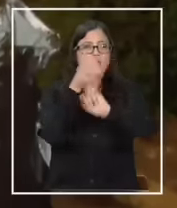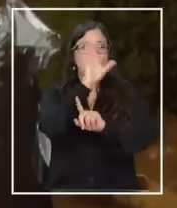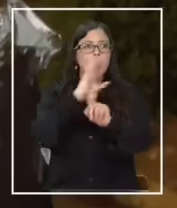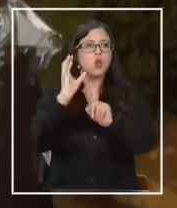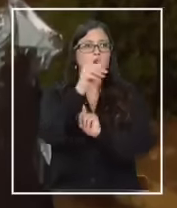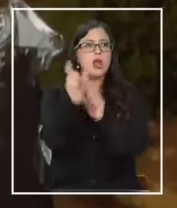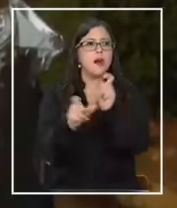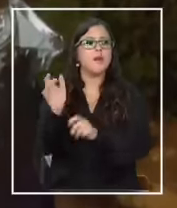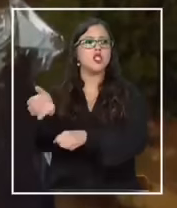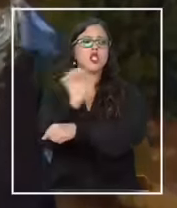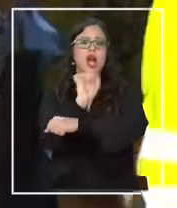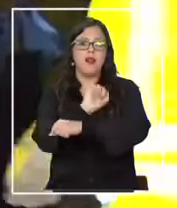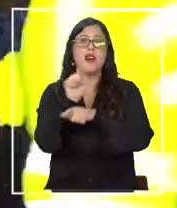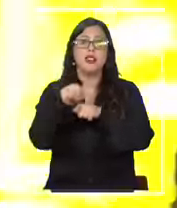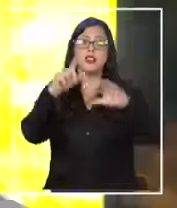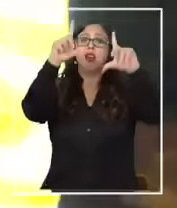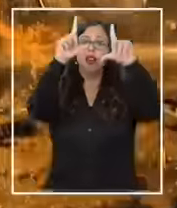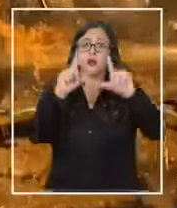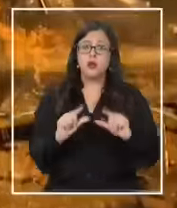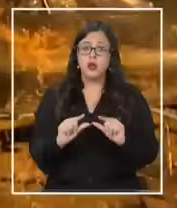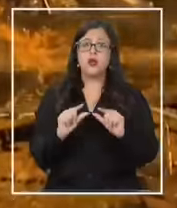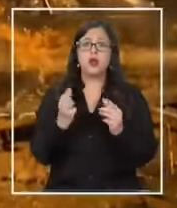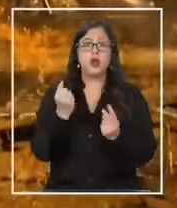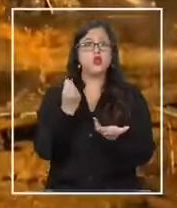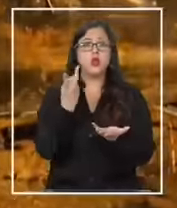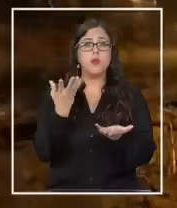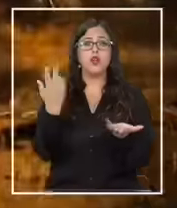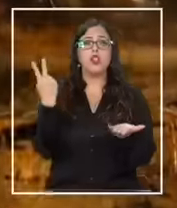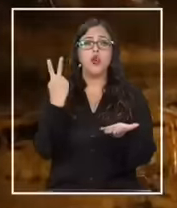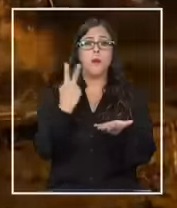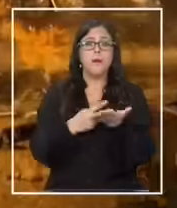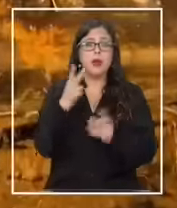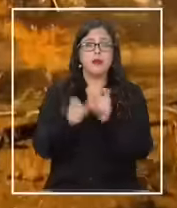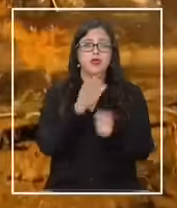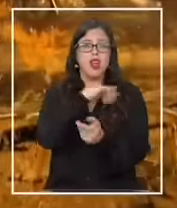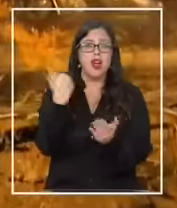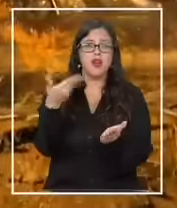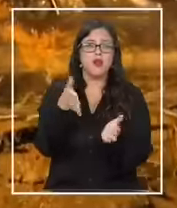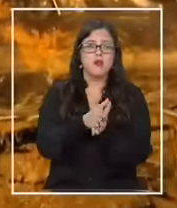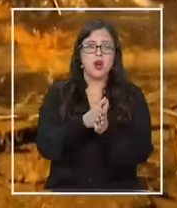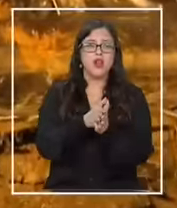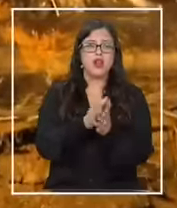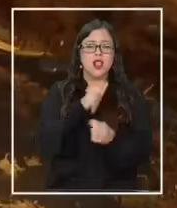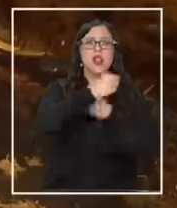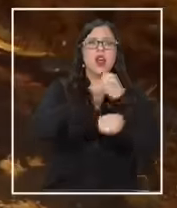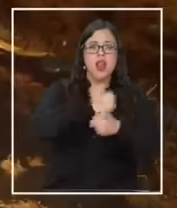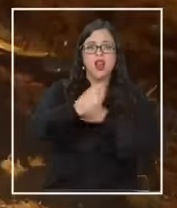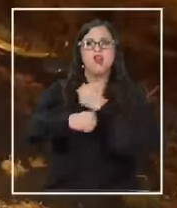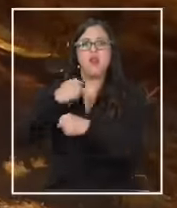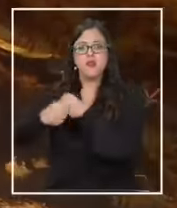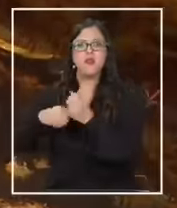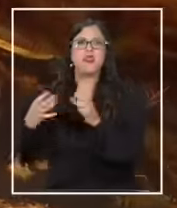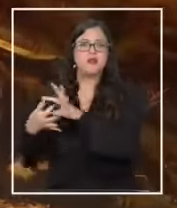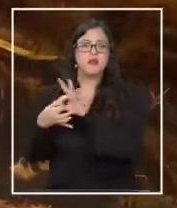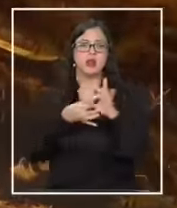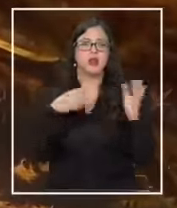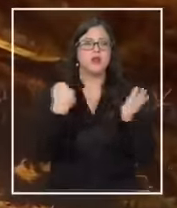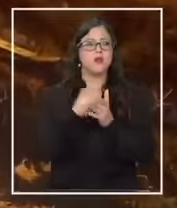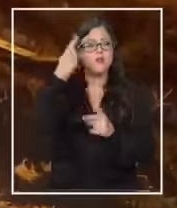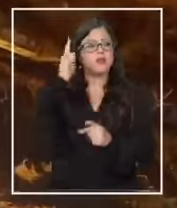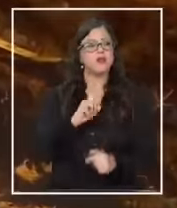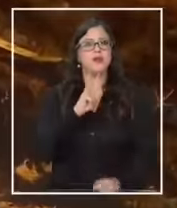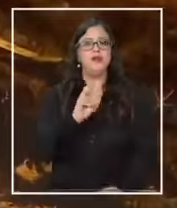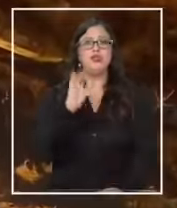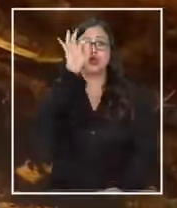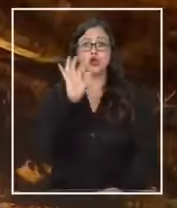conductores al volante y así bajar la cifra de cerca de 2.000 personas fallecidas que anualmente pierden la vida en accidentes. Un